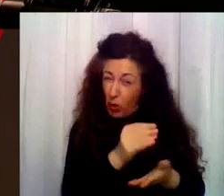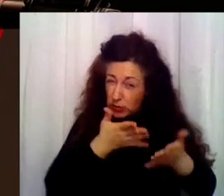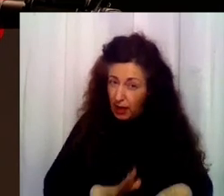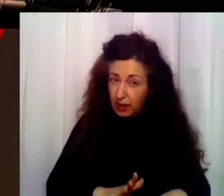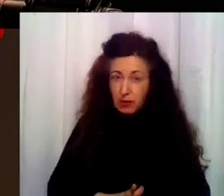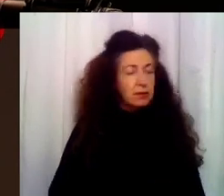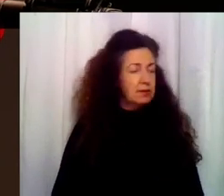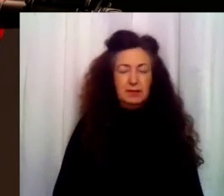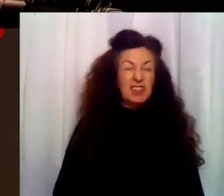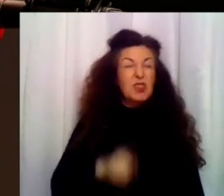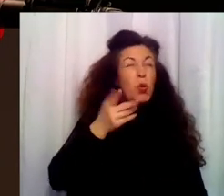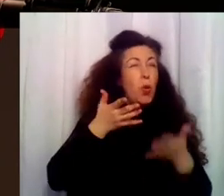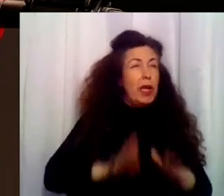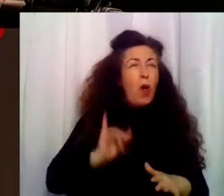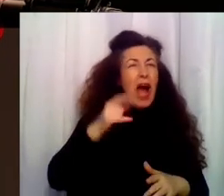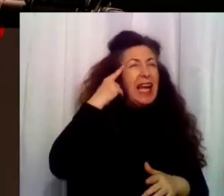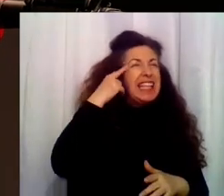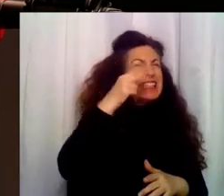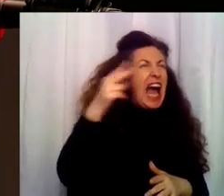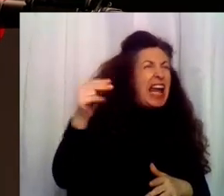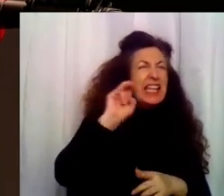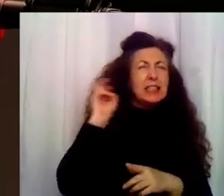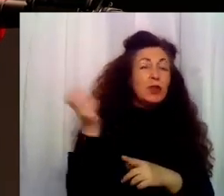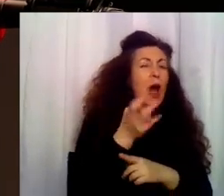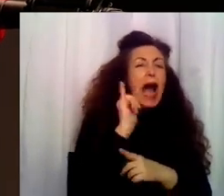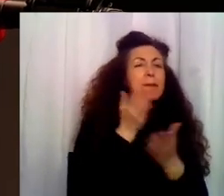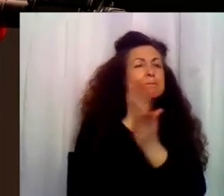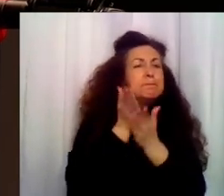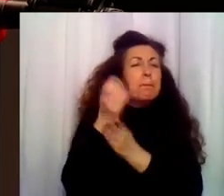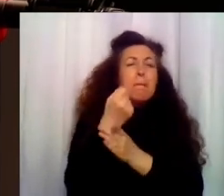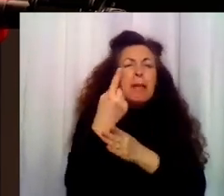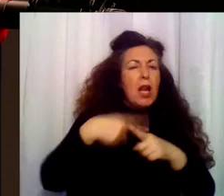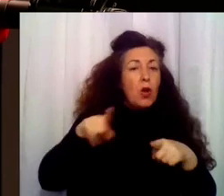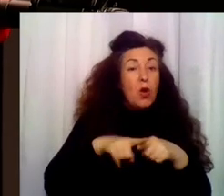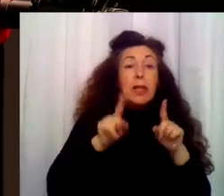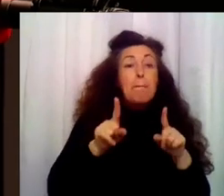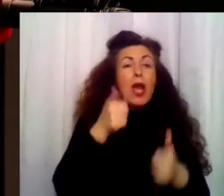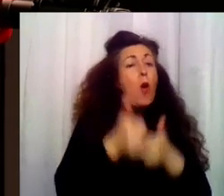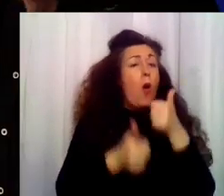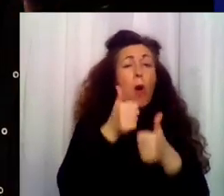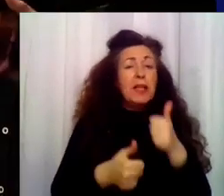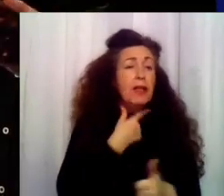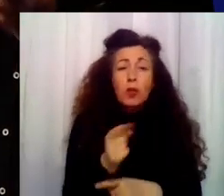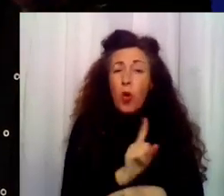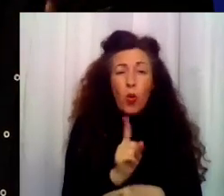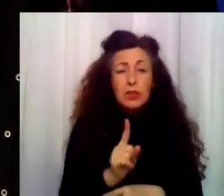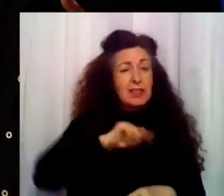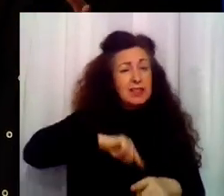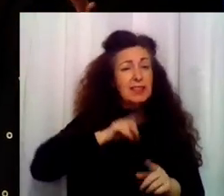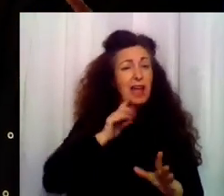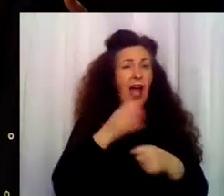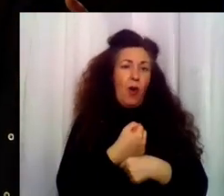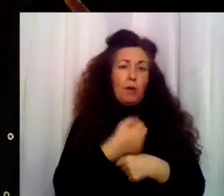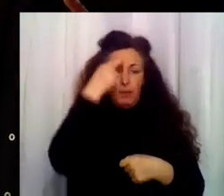Tiene tantos talentos que podría dedicarse a mil cosas. Pero no quiere competir. No sabe. Se agobia. Mire, la vida es pura